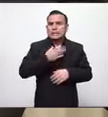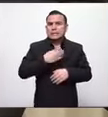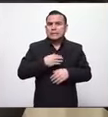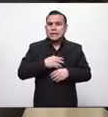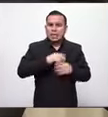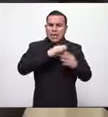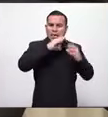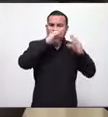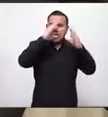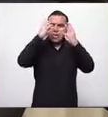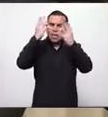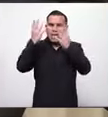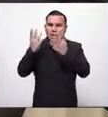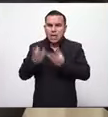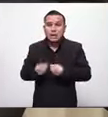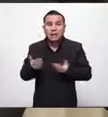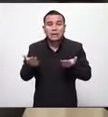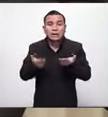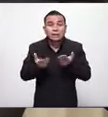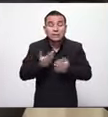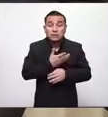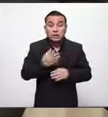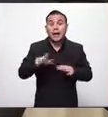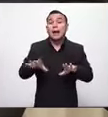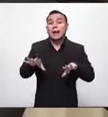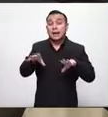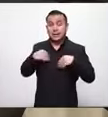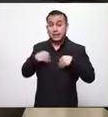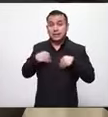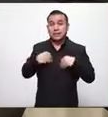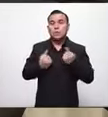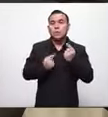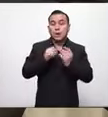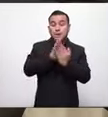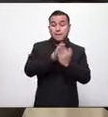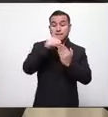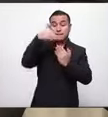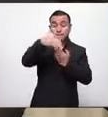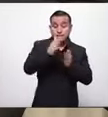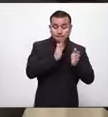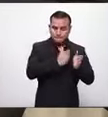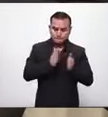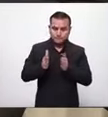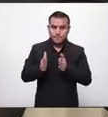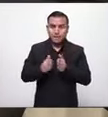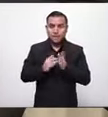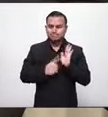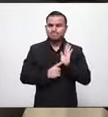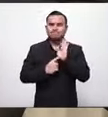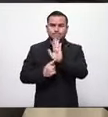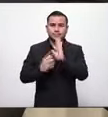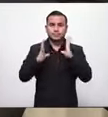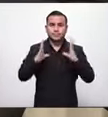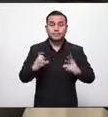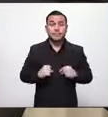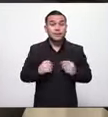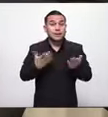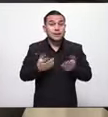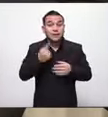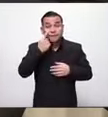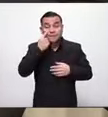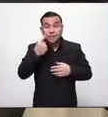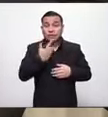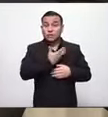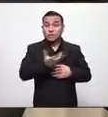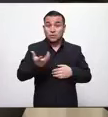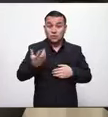donde se percibe la aceptación de ese plan riguroso que nosotros presentamos como gobierno se percibe